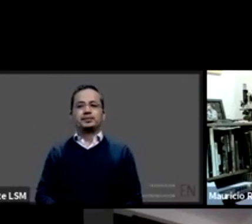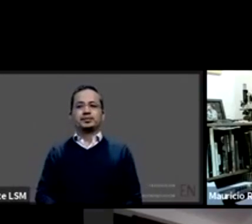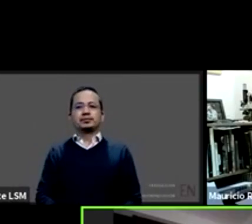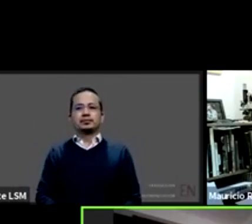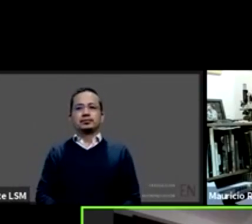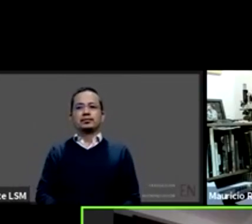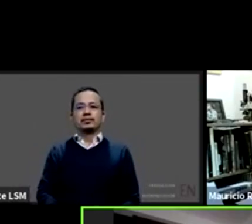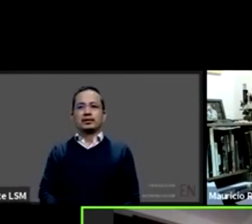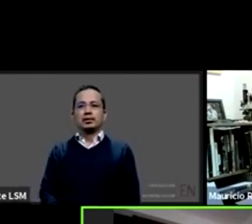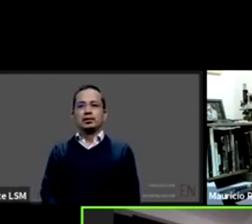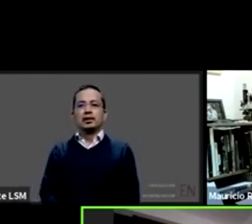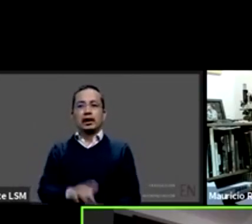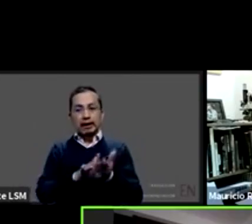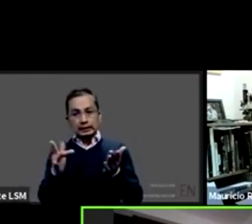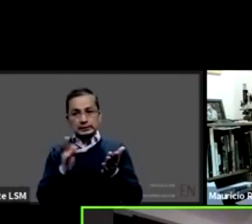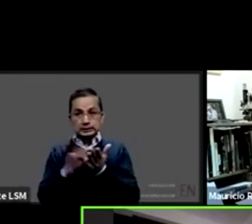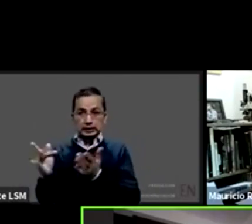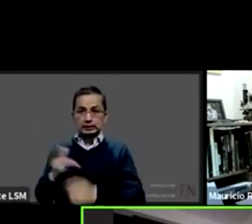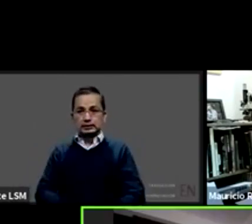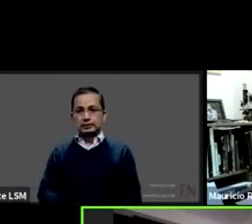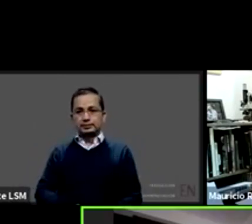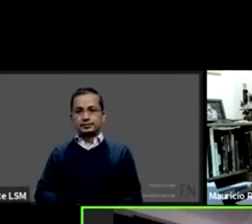gracias gracias gracias